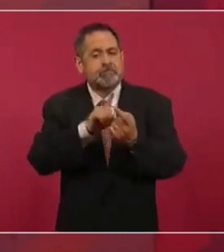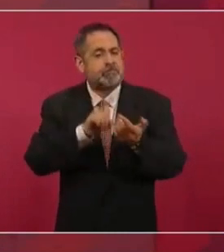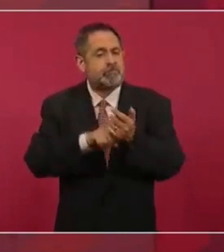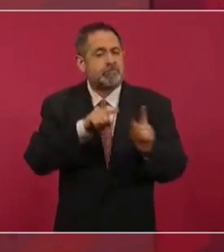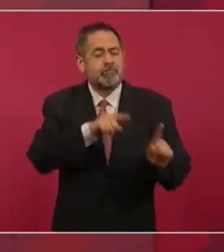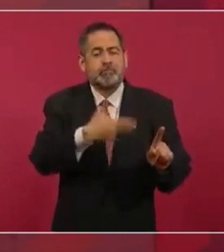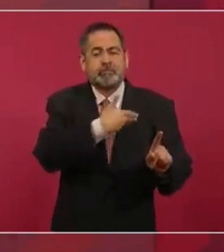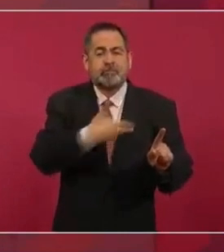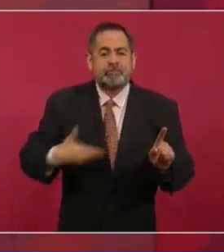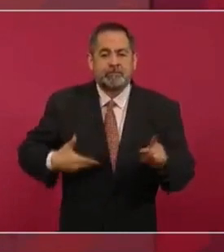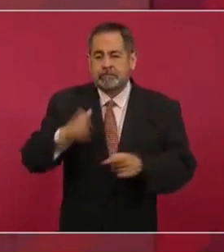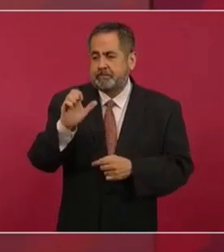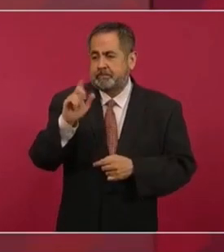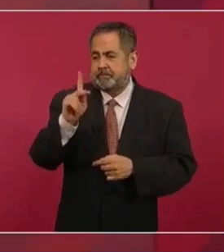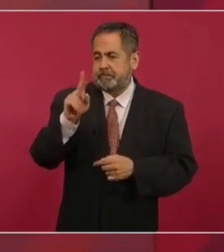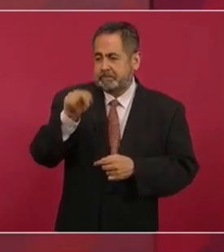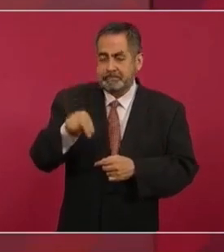Peña,